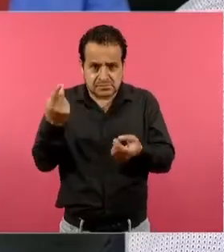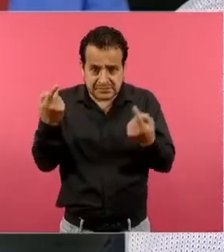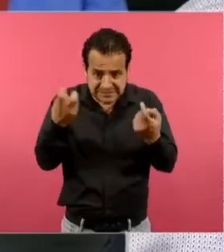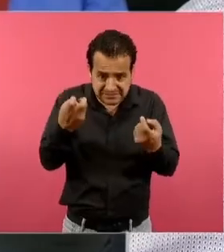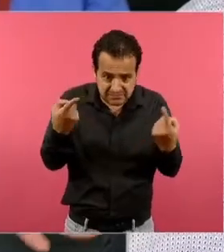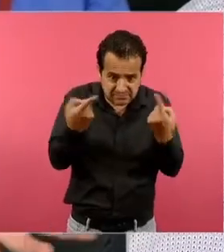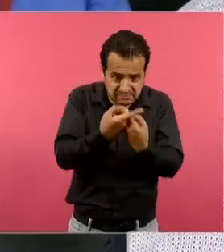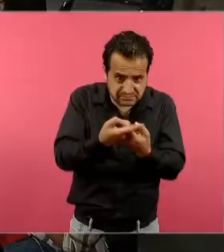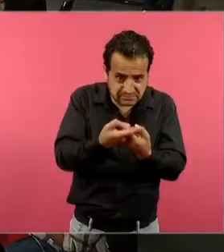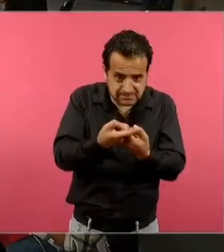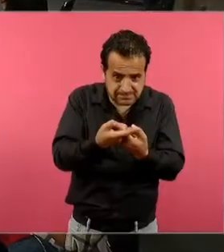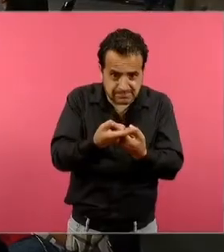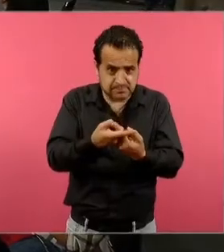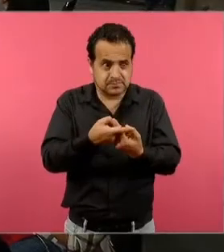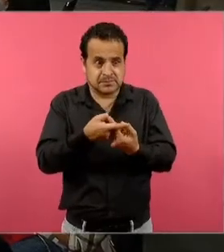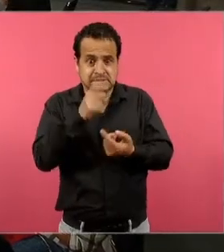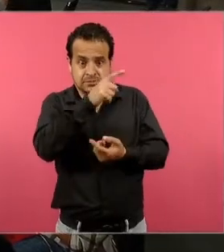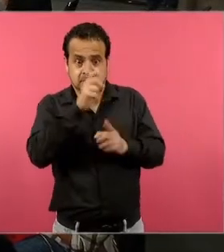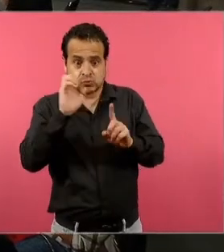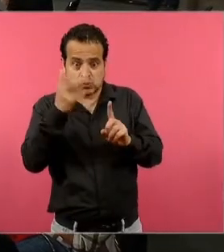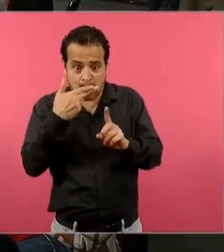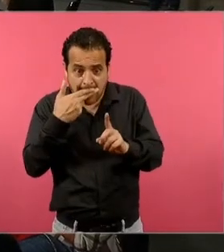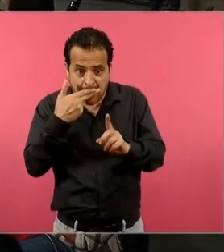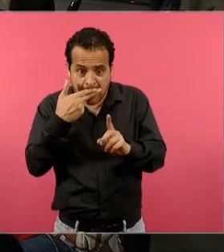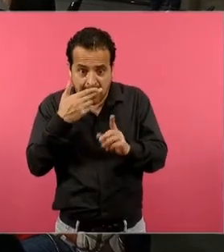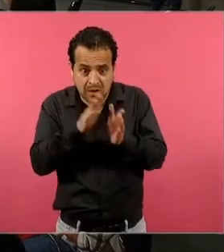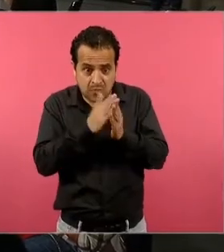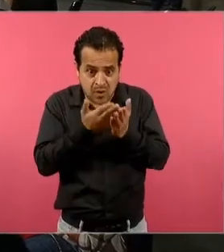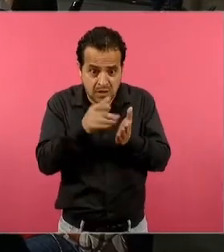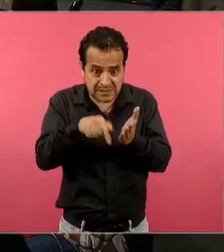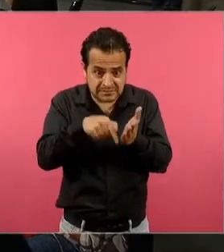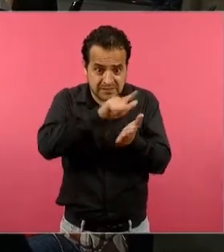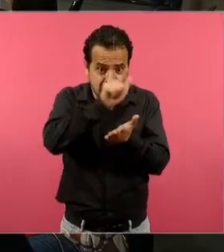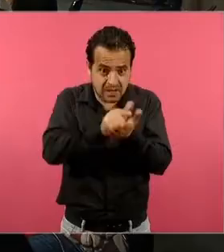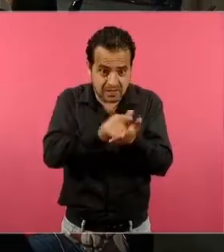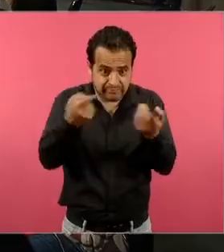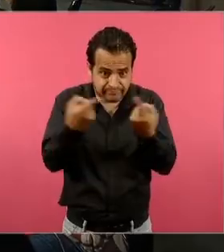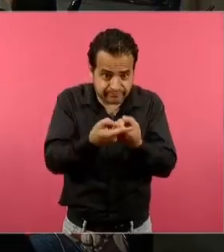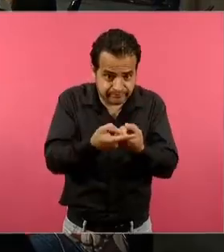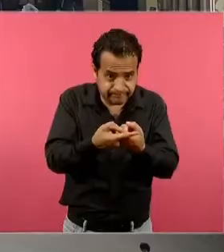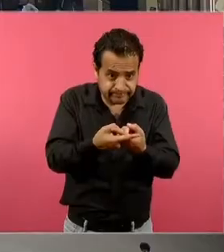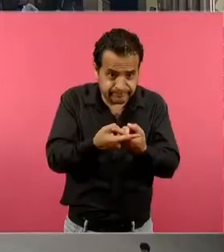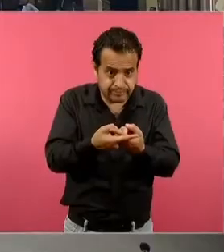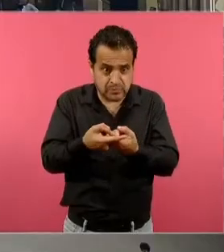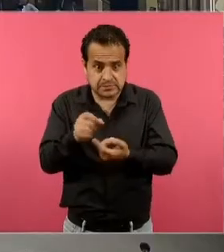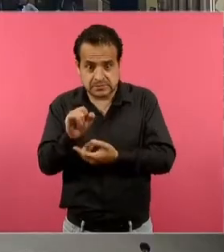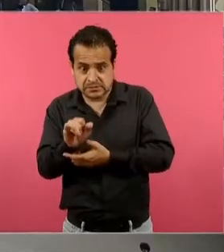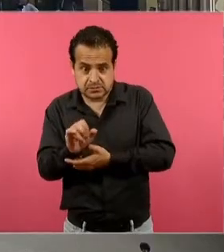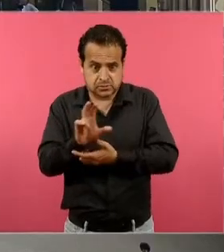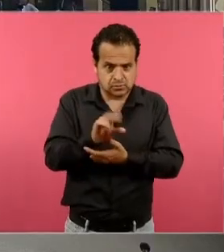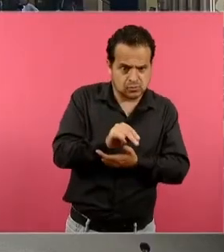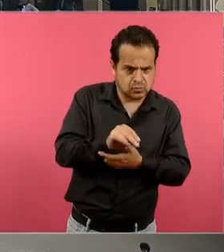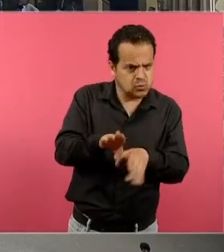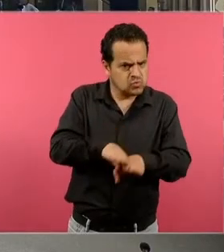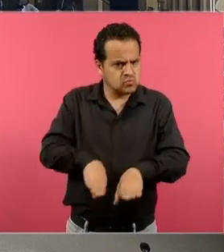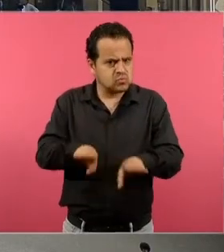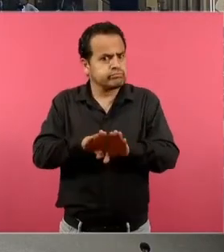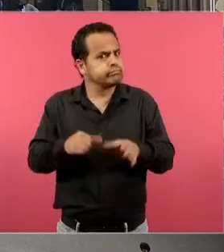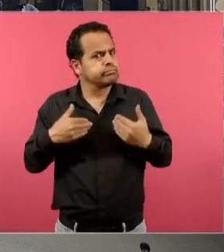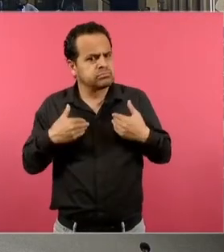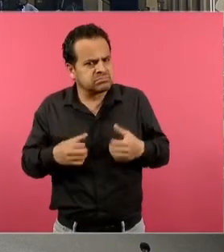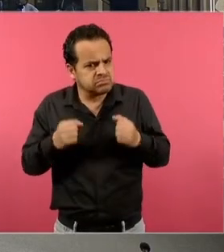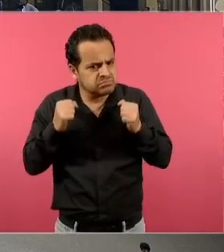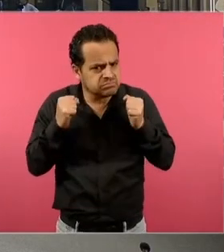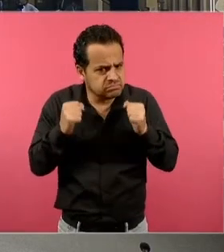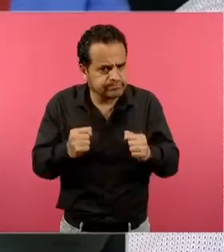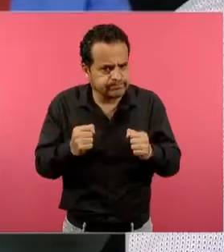materiales en Chihuahua? ¿Qué pasa? ¿Qué va a pasar ahí? Y siguiendo con un tema que me parece muy, muy interesante, y lo vemos aquí mismo en